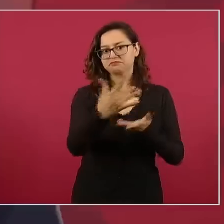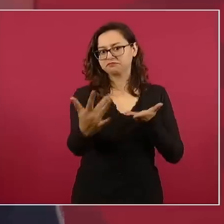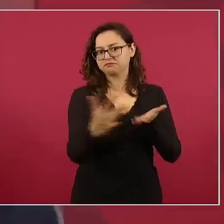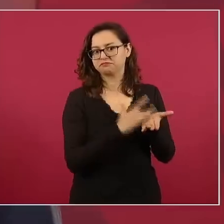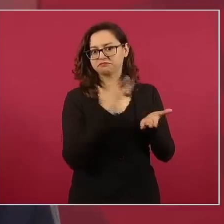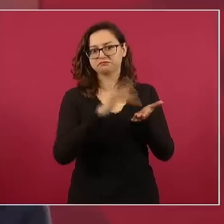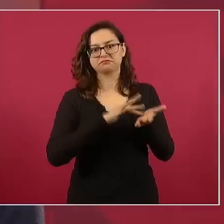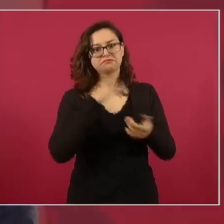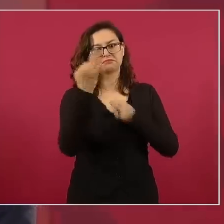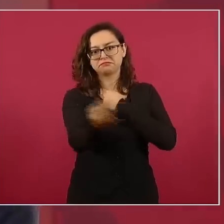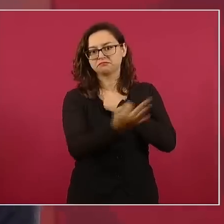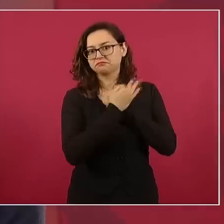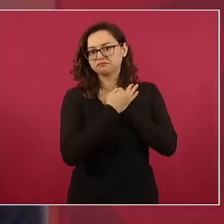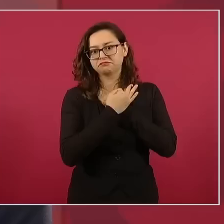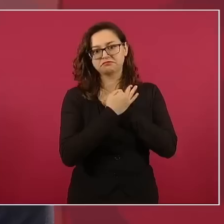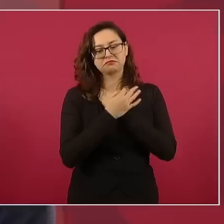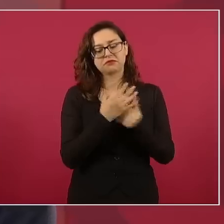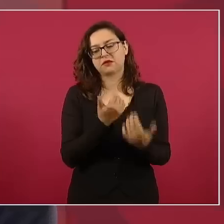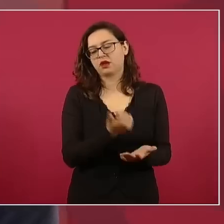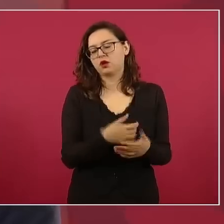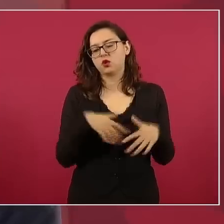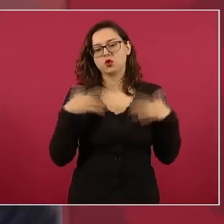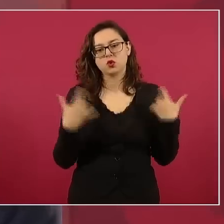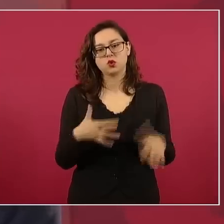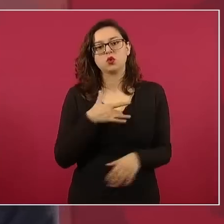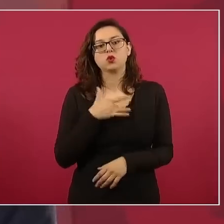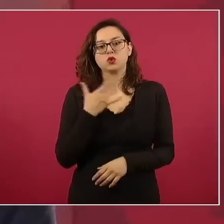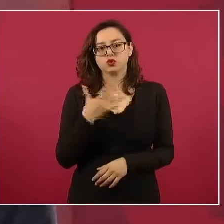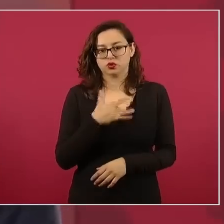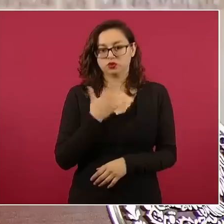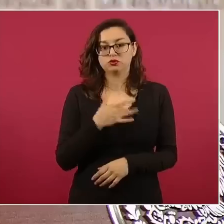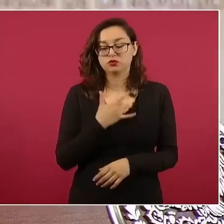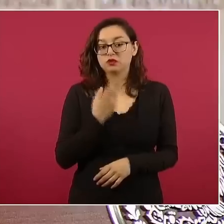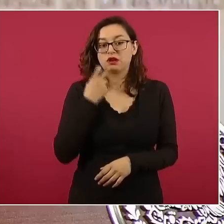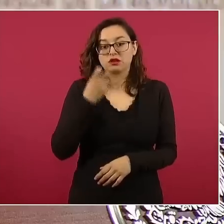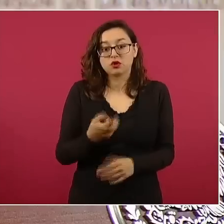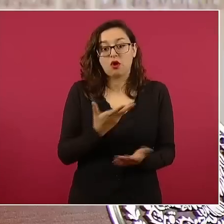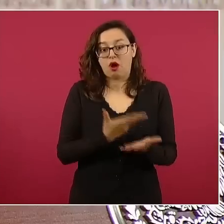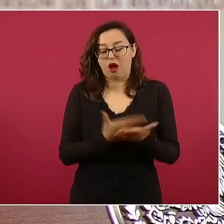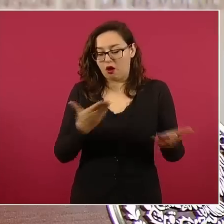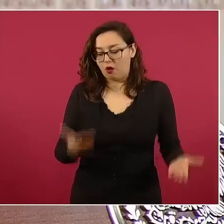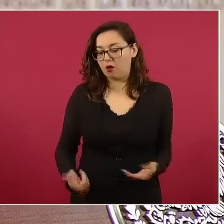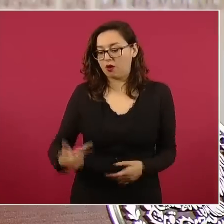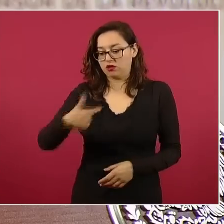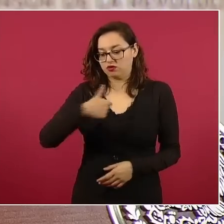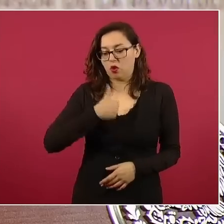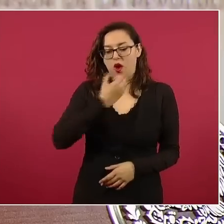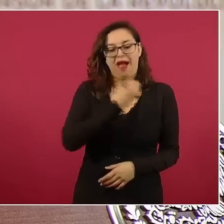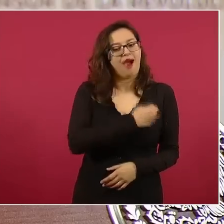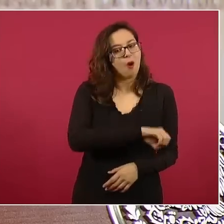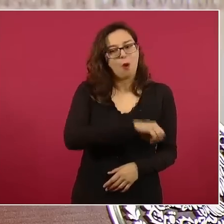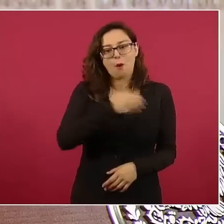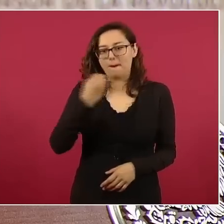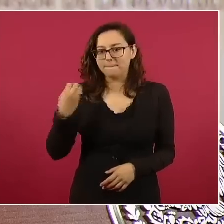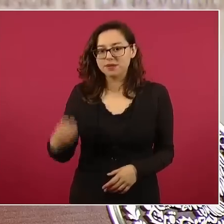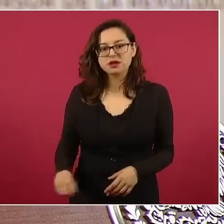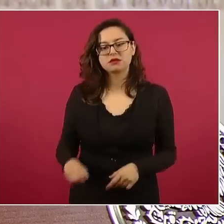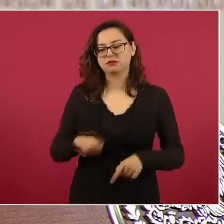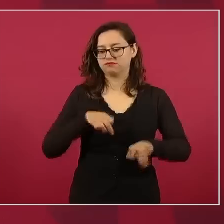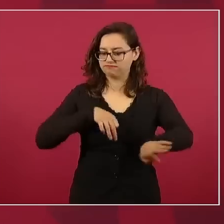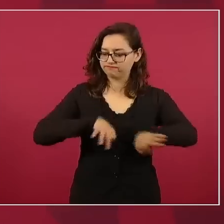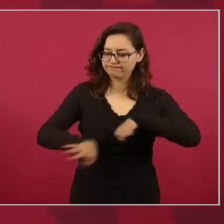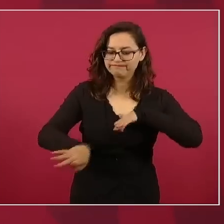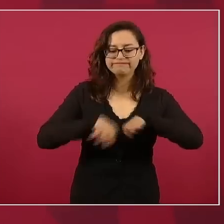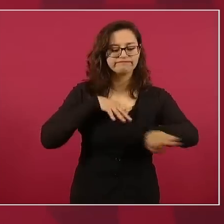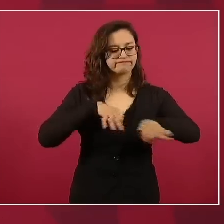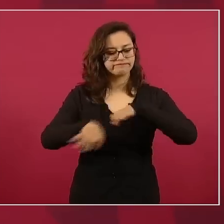obliga, nobleza obliga a que no dejemos de trabajar